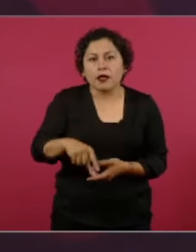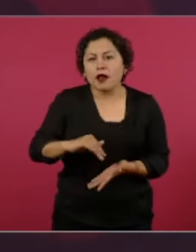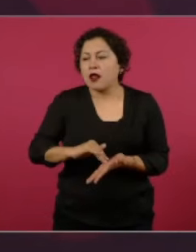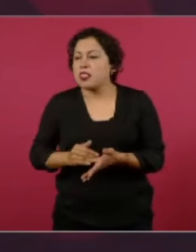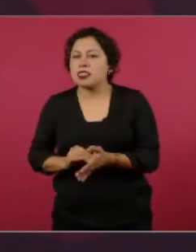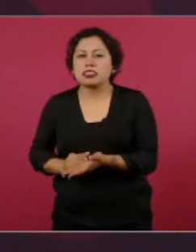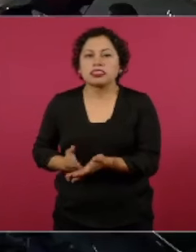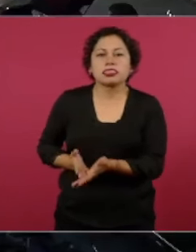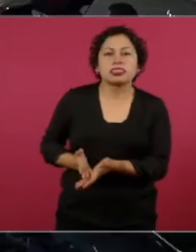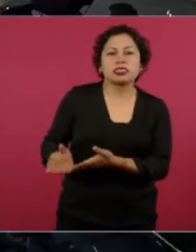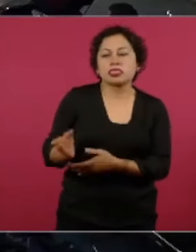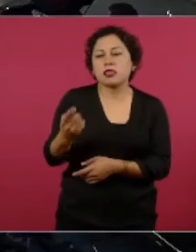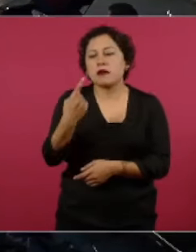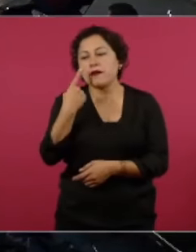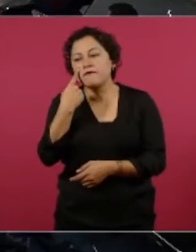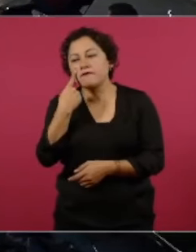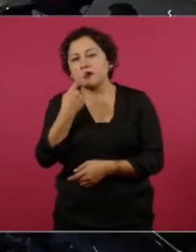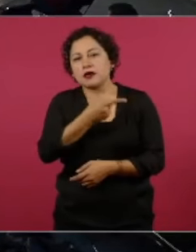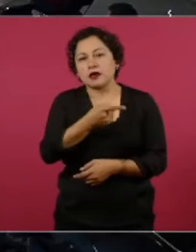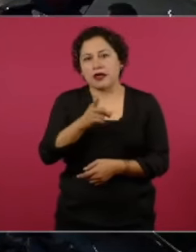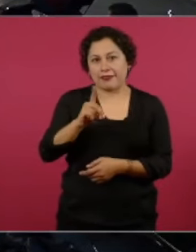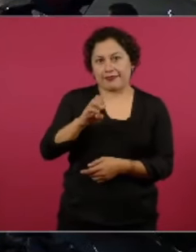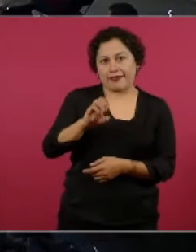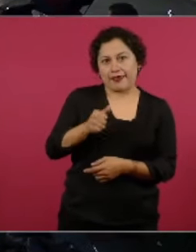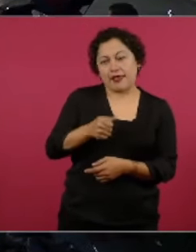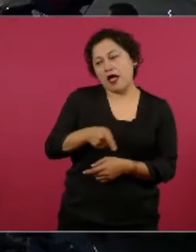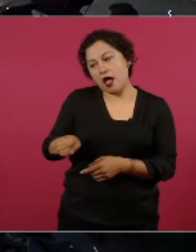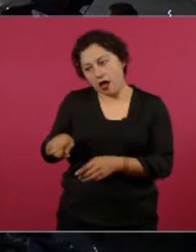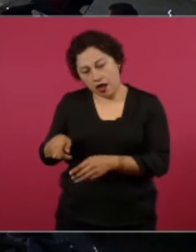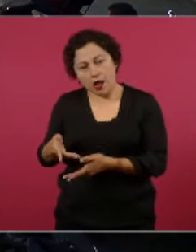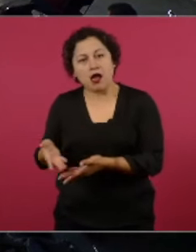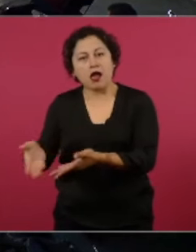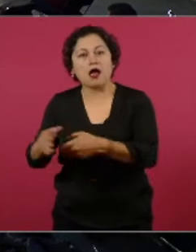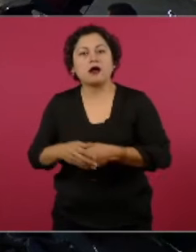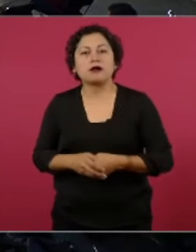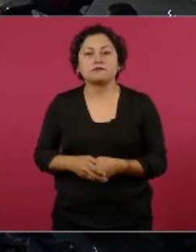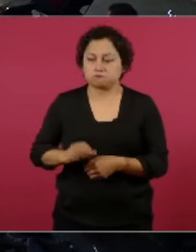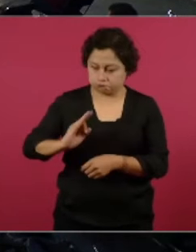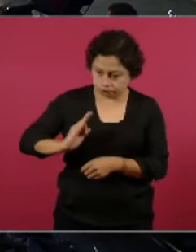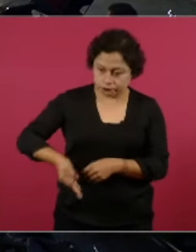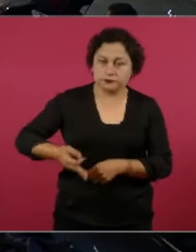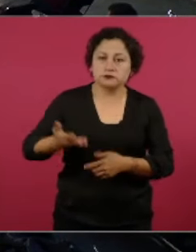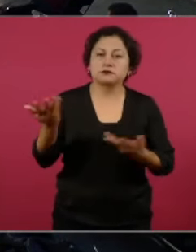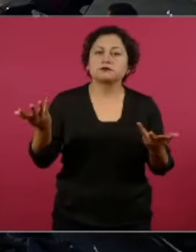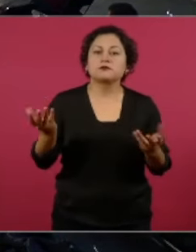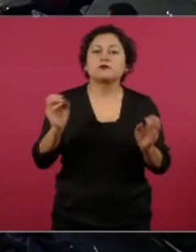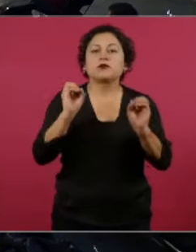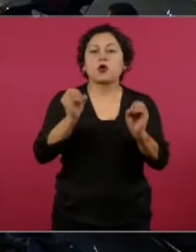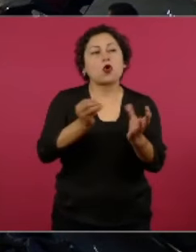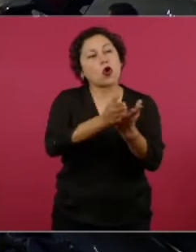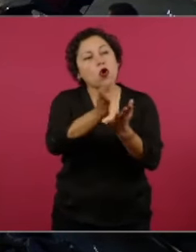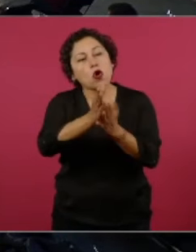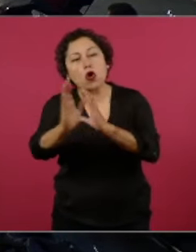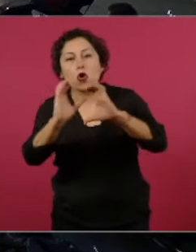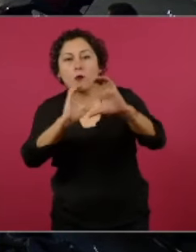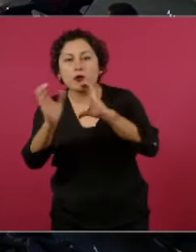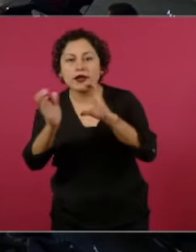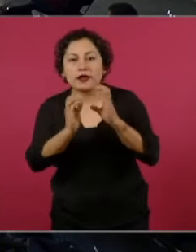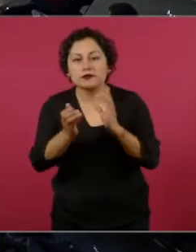Ahí te van. va la DEA, ahí te van los medios de manipulación,